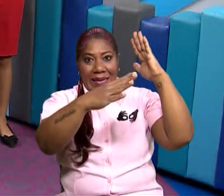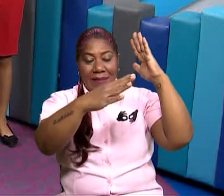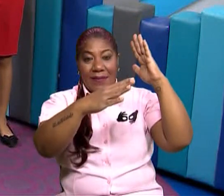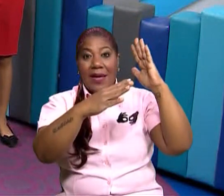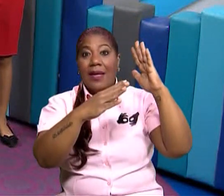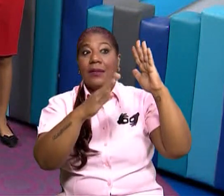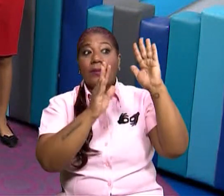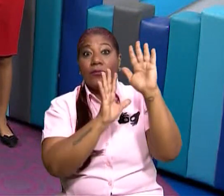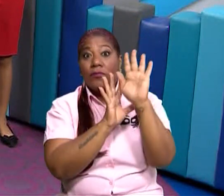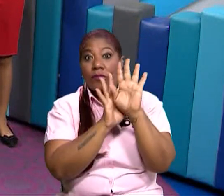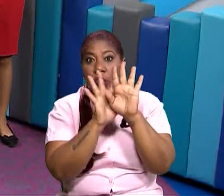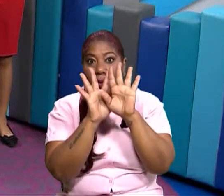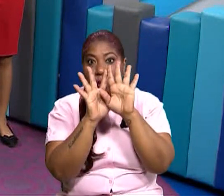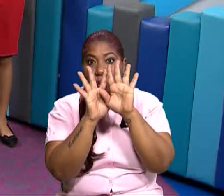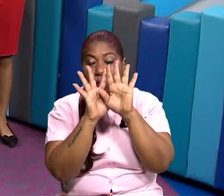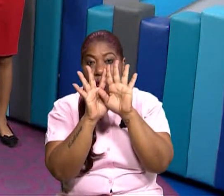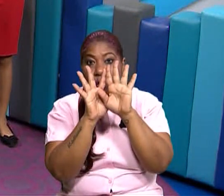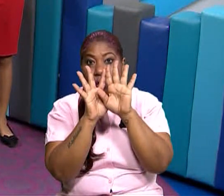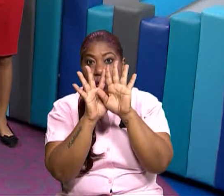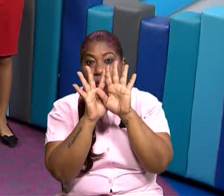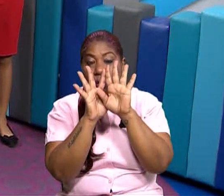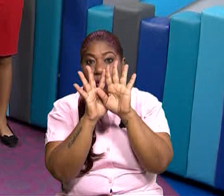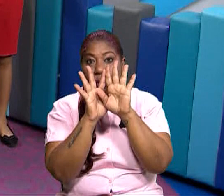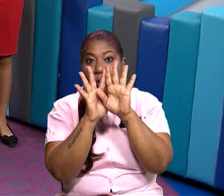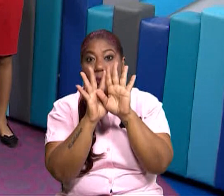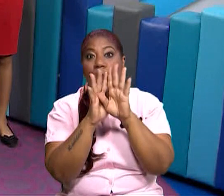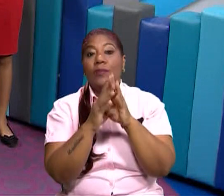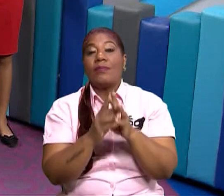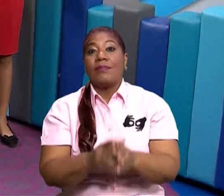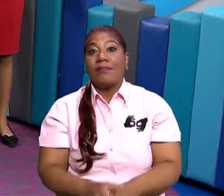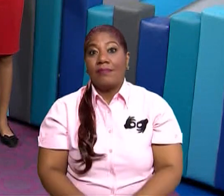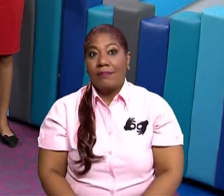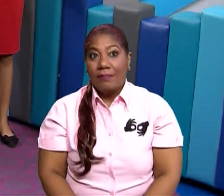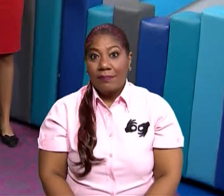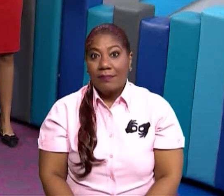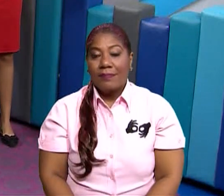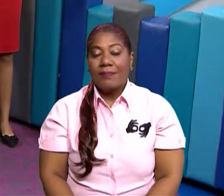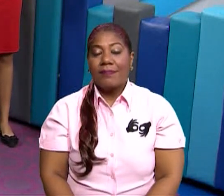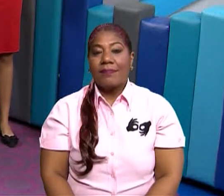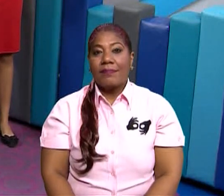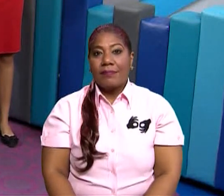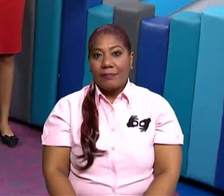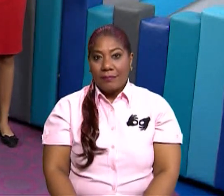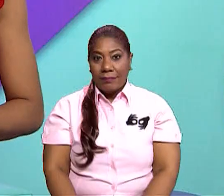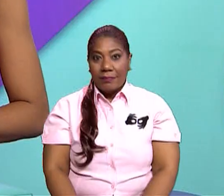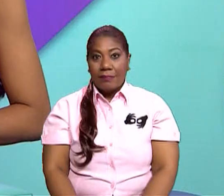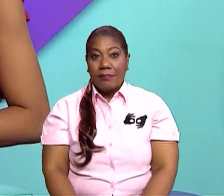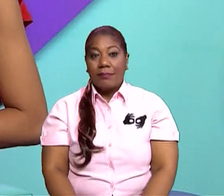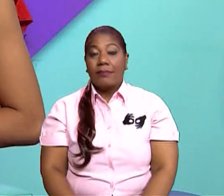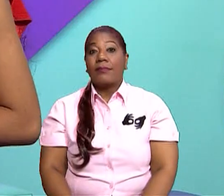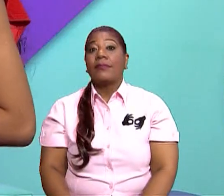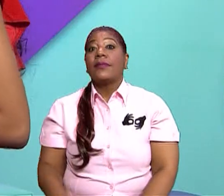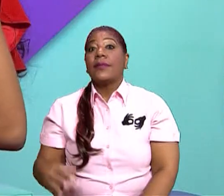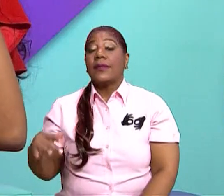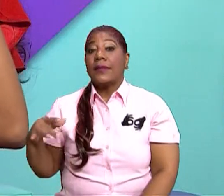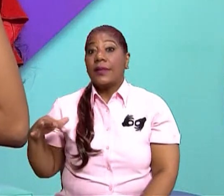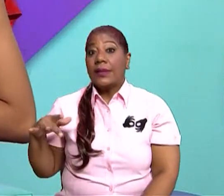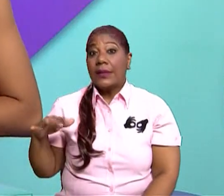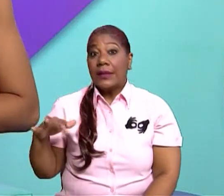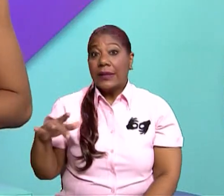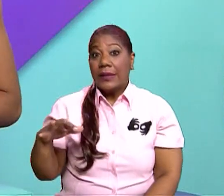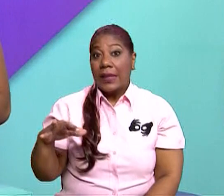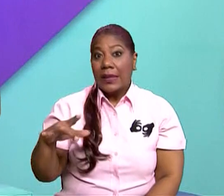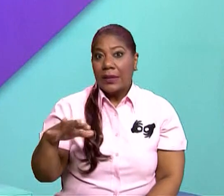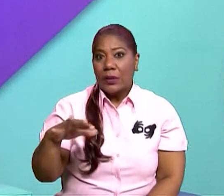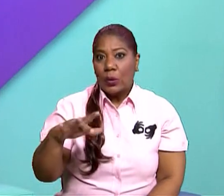jaguar que estamos hablando. Ah, en el soto. Ajá. Bosque. Y dónde es donde vemos en los ríos. En las